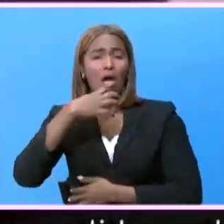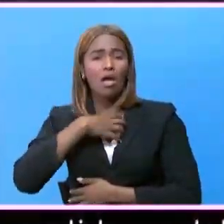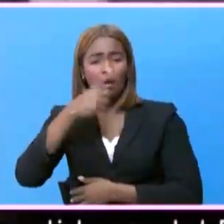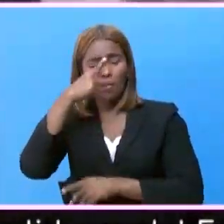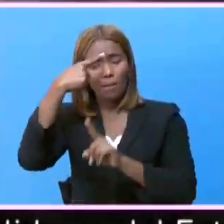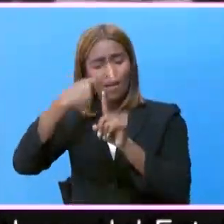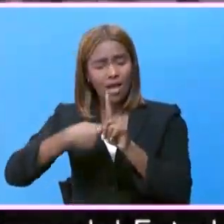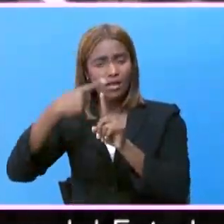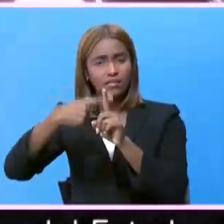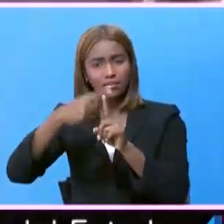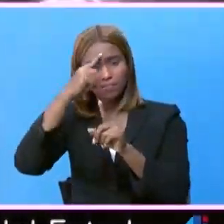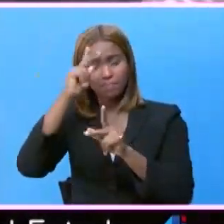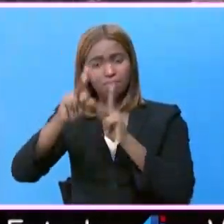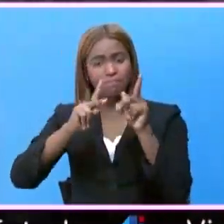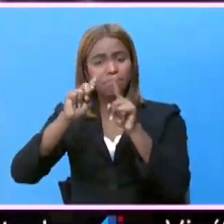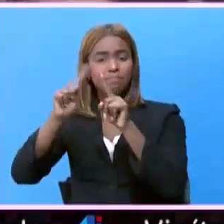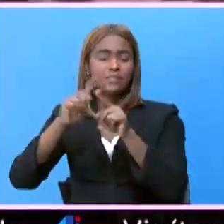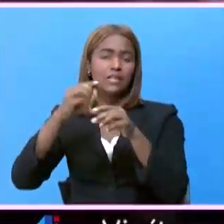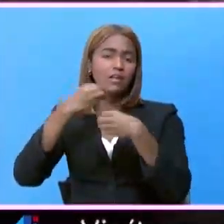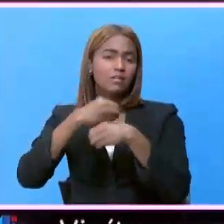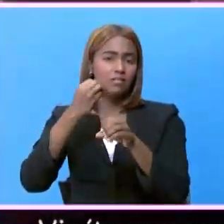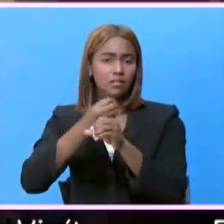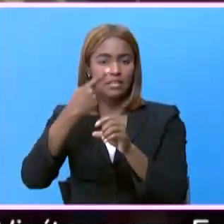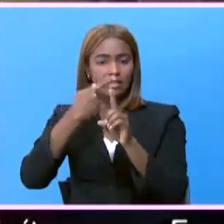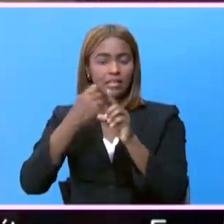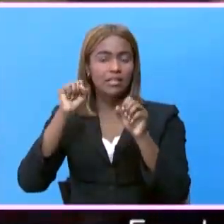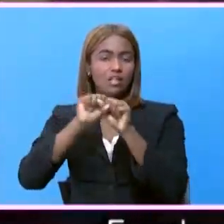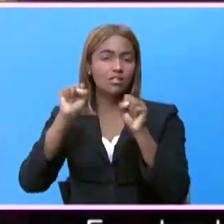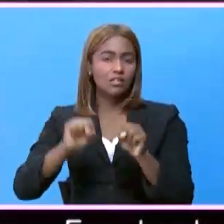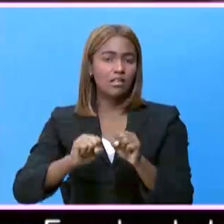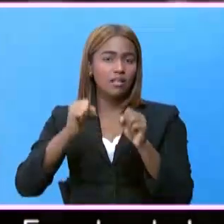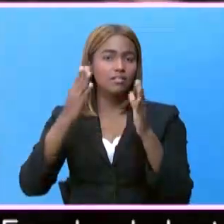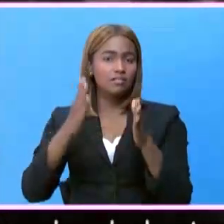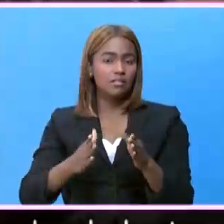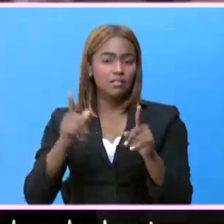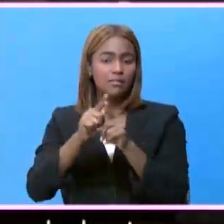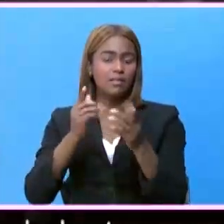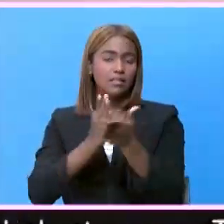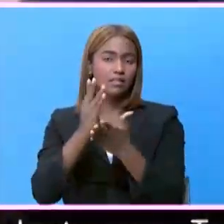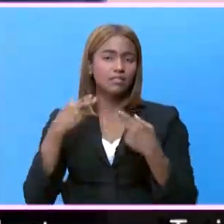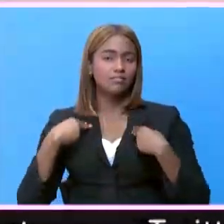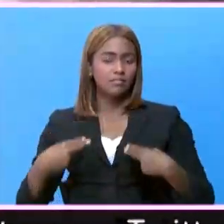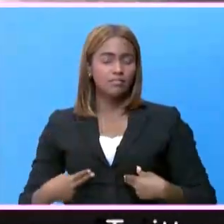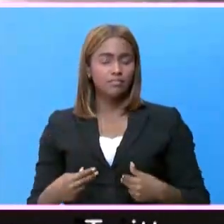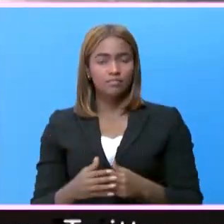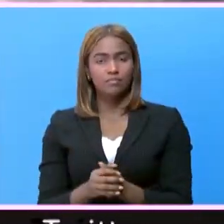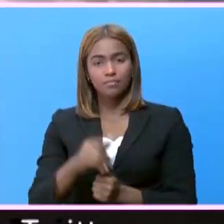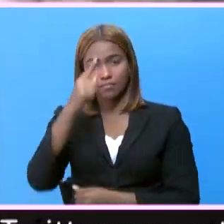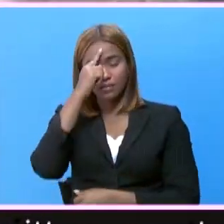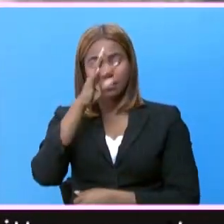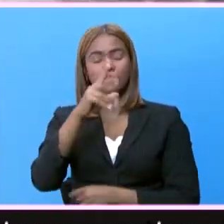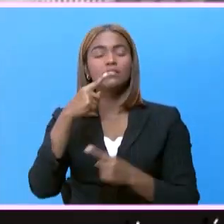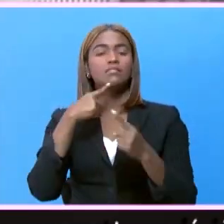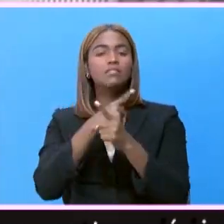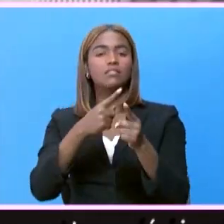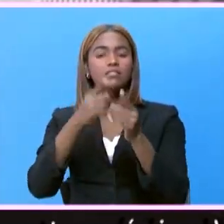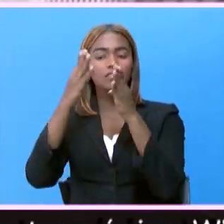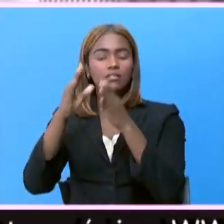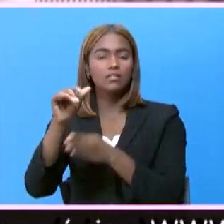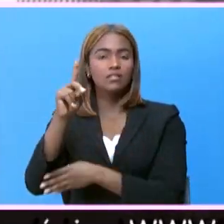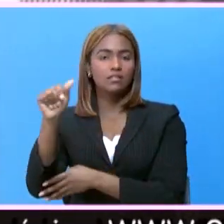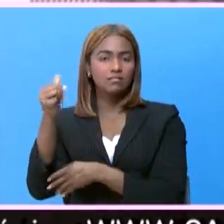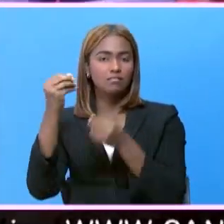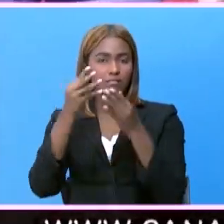varios meses por distintas organizaciones de la sociedad civil y de derechos humanos. Para 4RD Noticias,